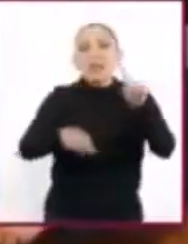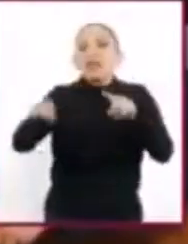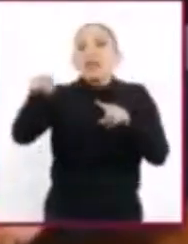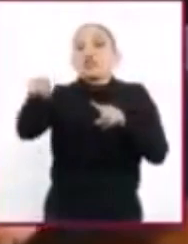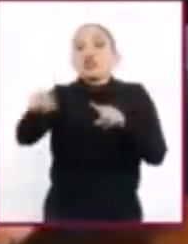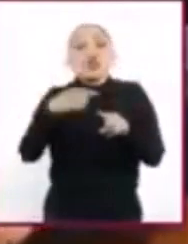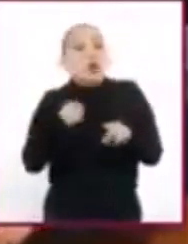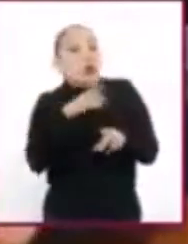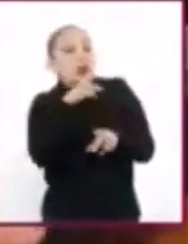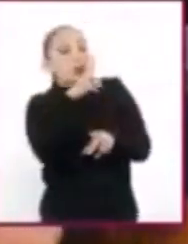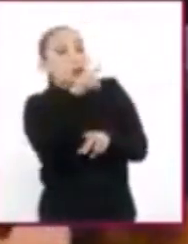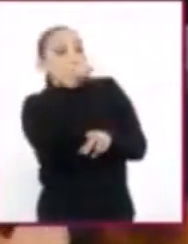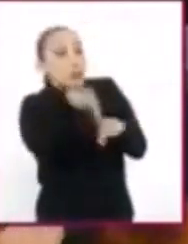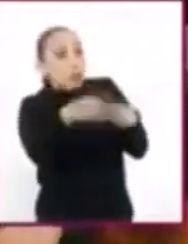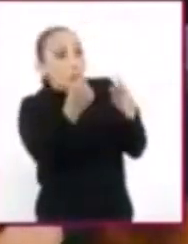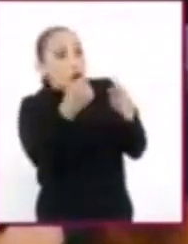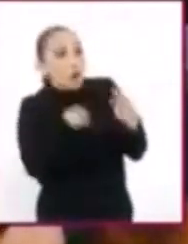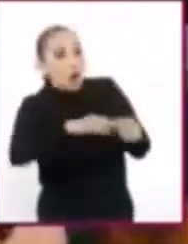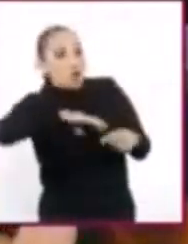respondamos ante ellos.